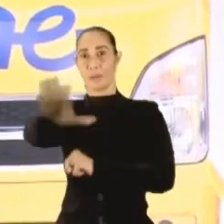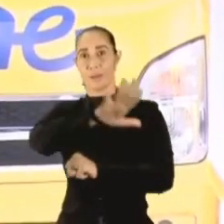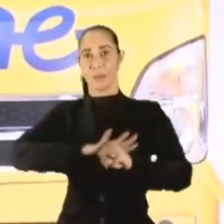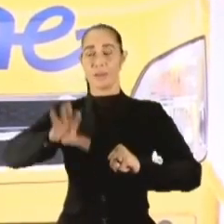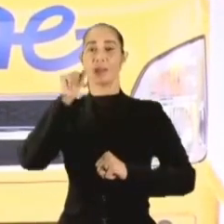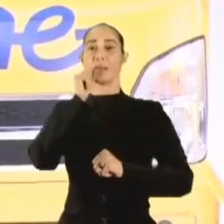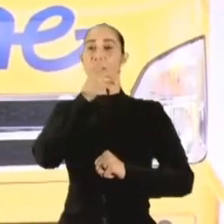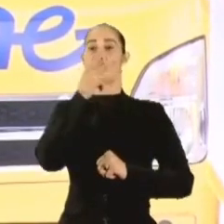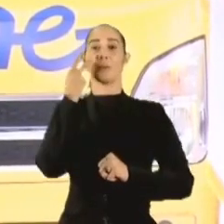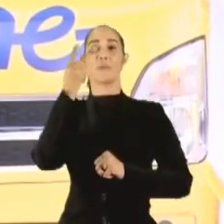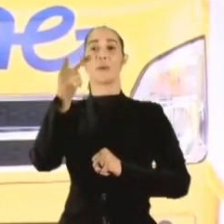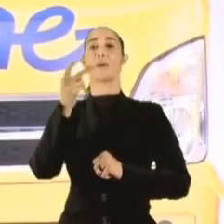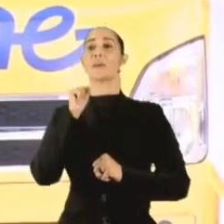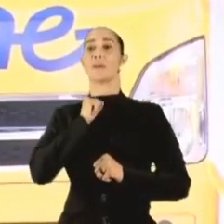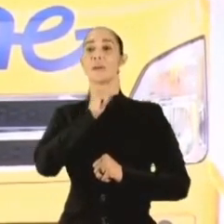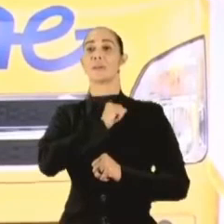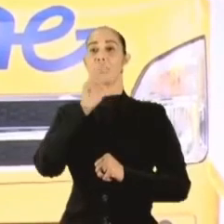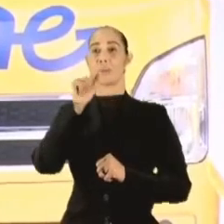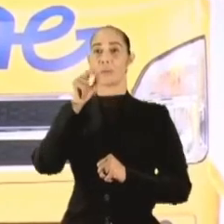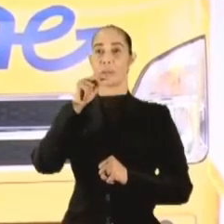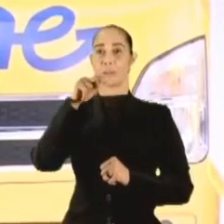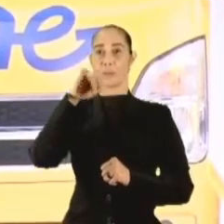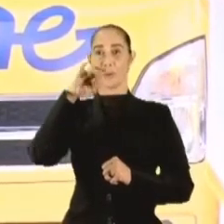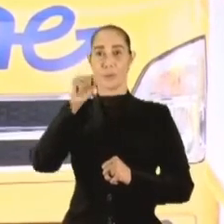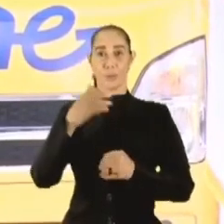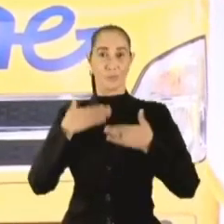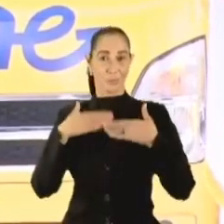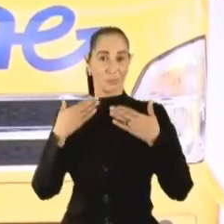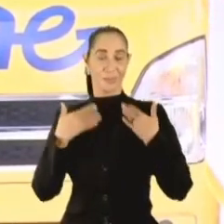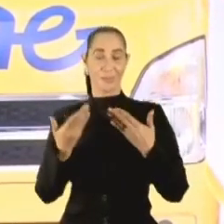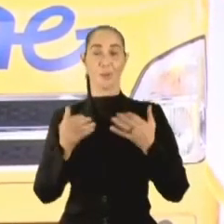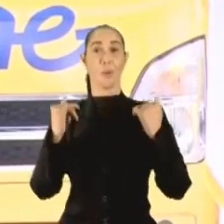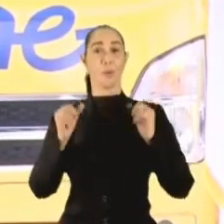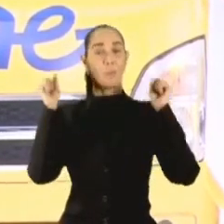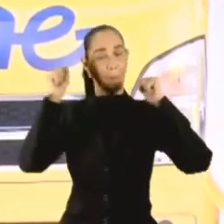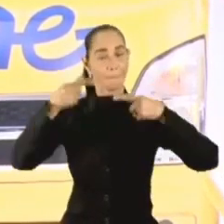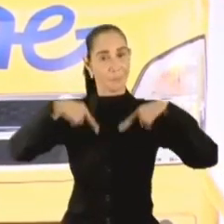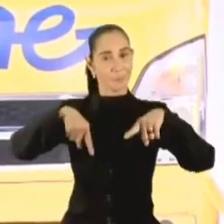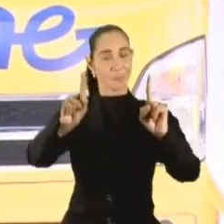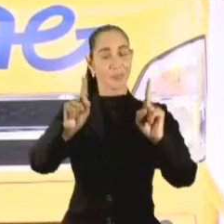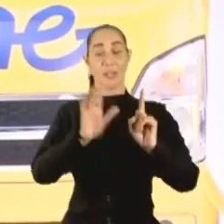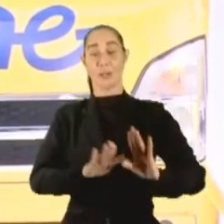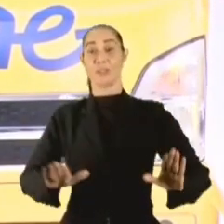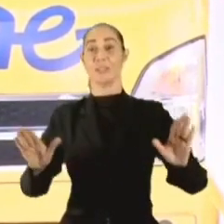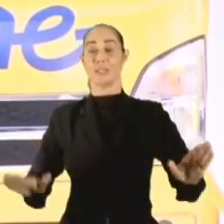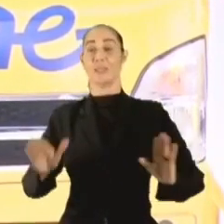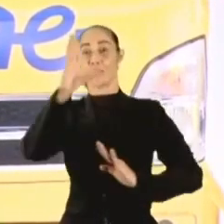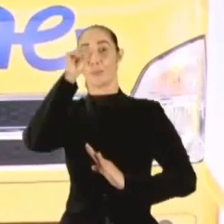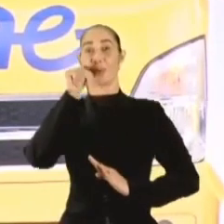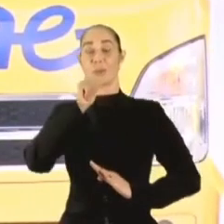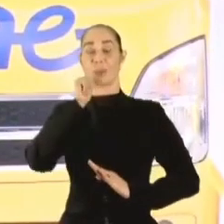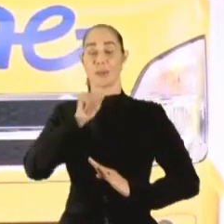domingo y veo al senador Antonio Tavera muy contento van a poder ir los niños y las